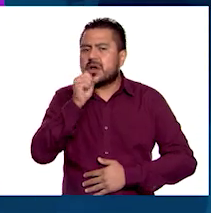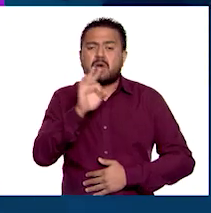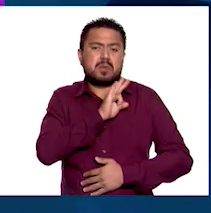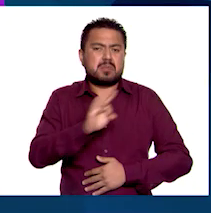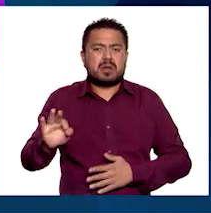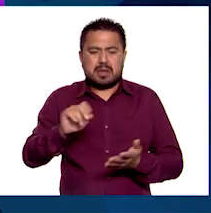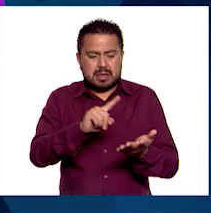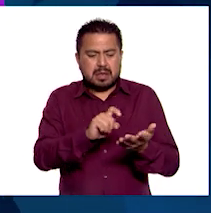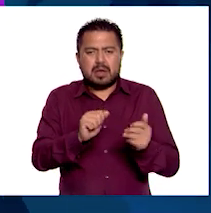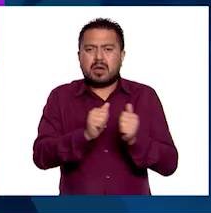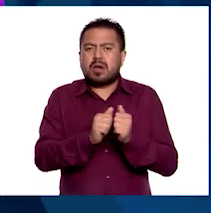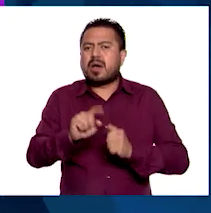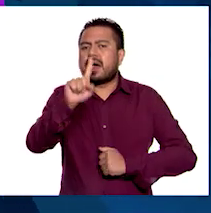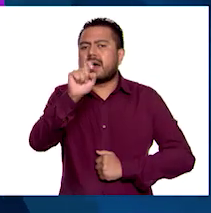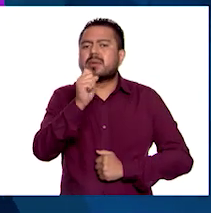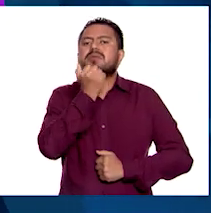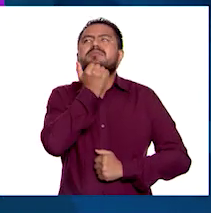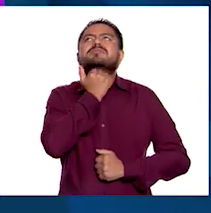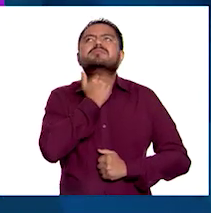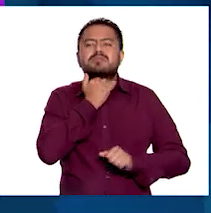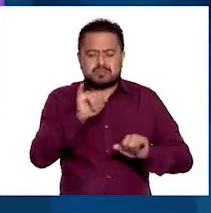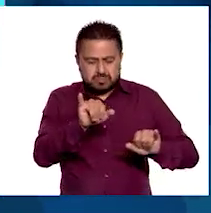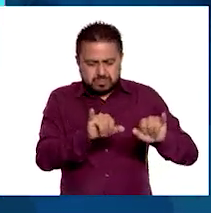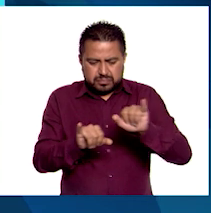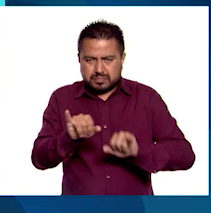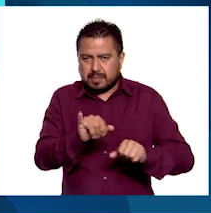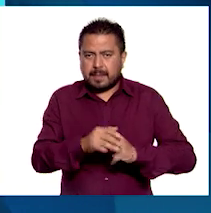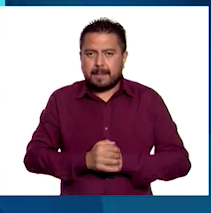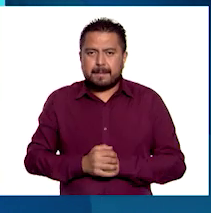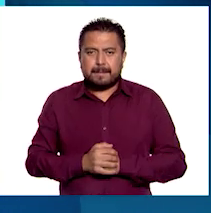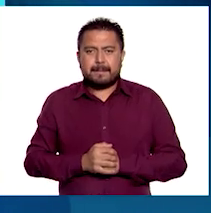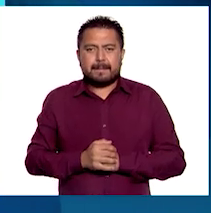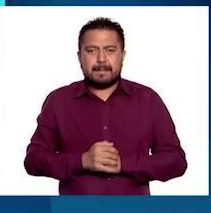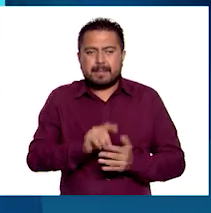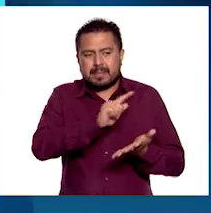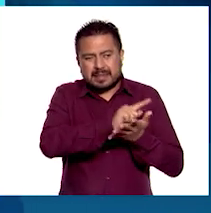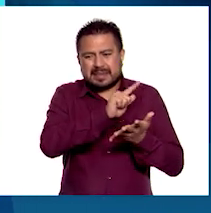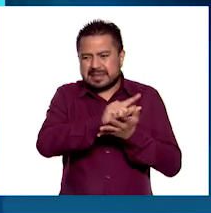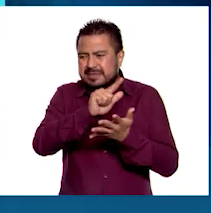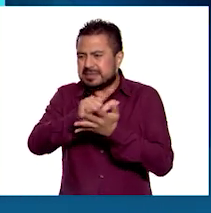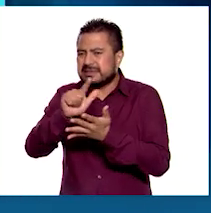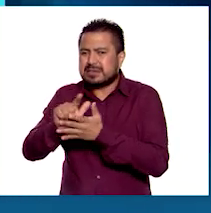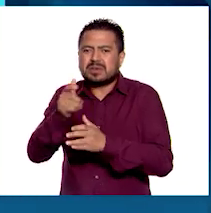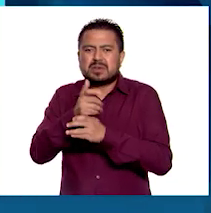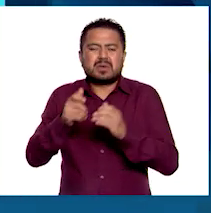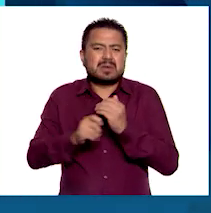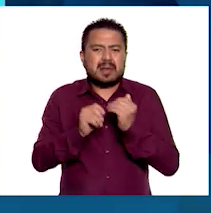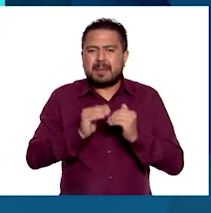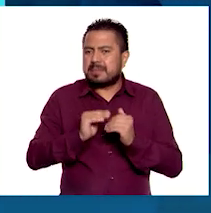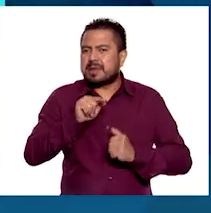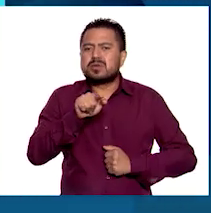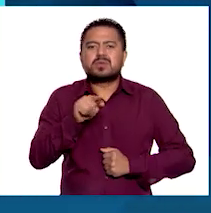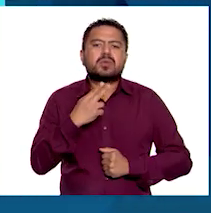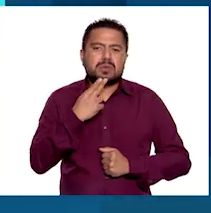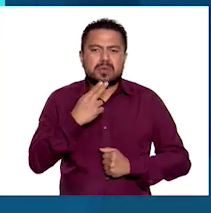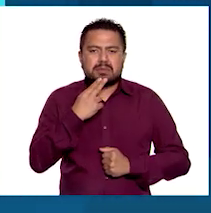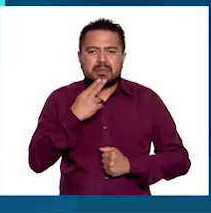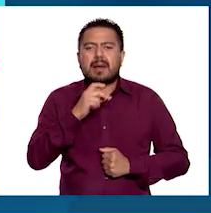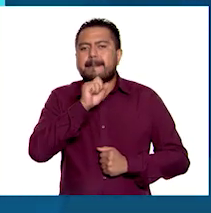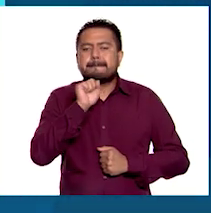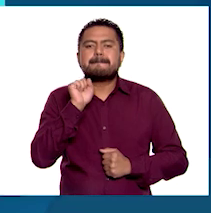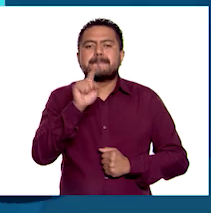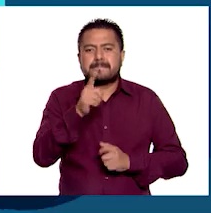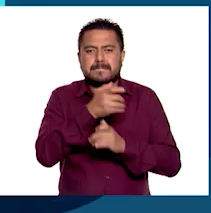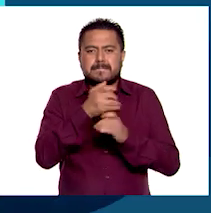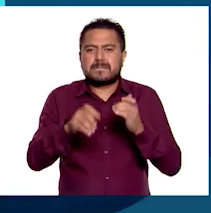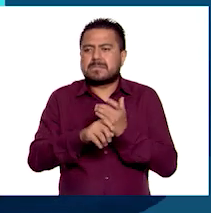aplica desinfectante a base de agua y alcohol. Desinfecta las superficies de los objetos que más utilizas. También